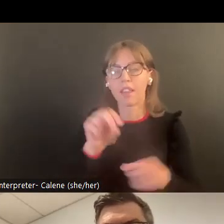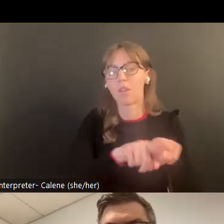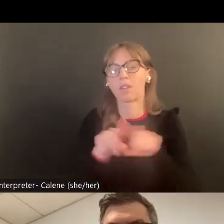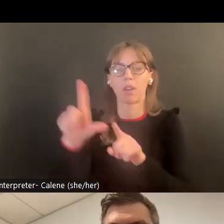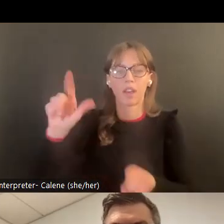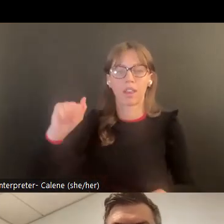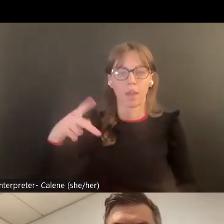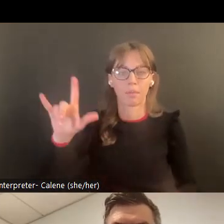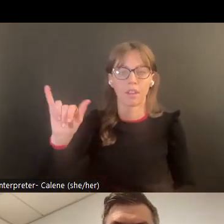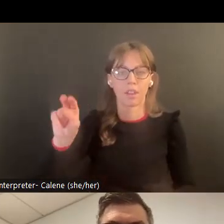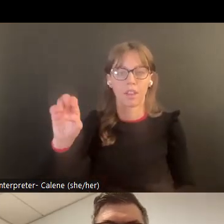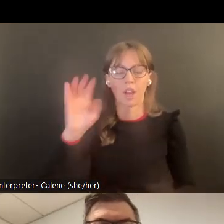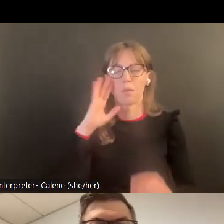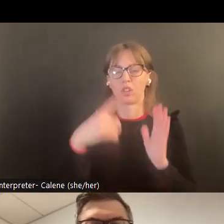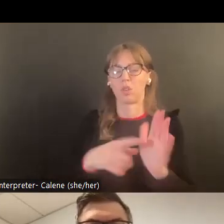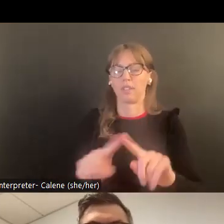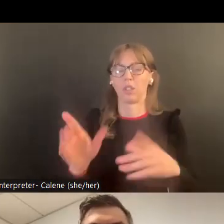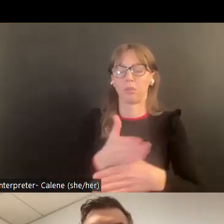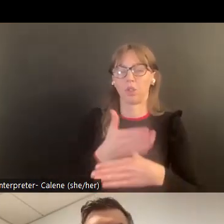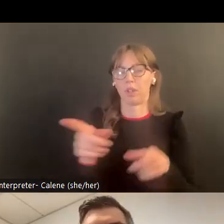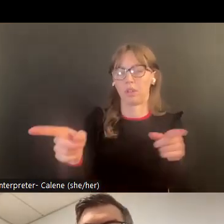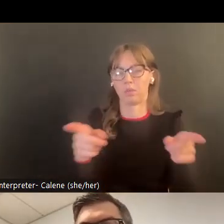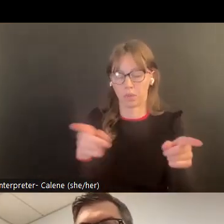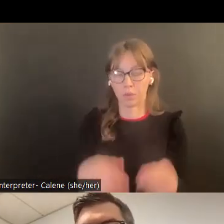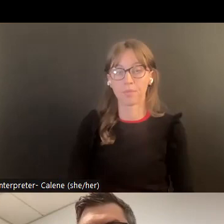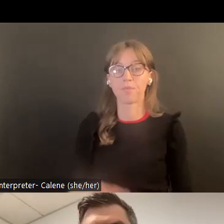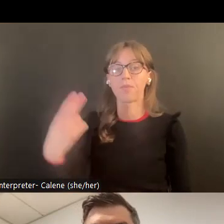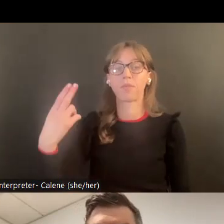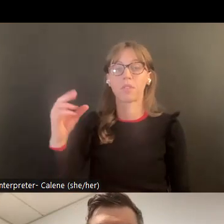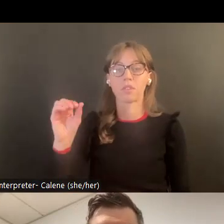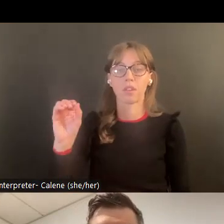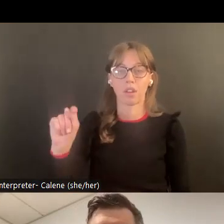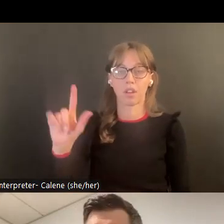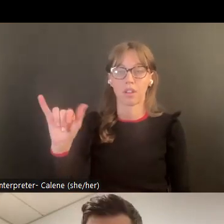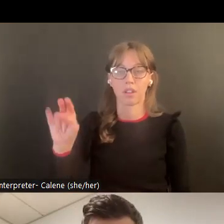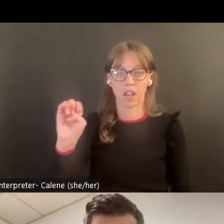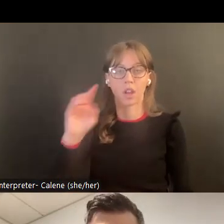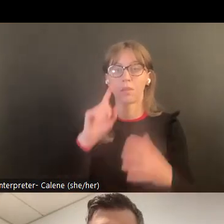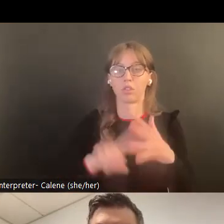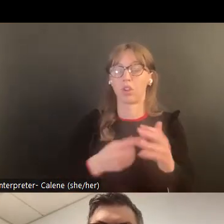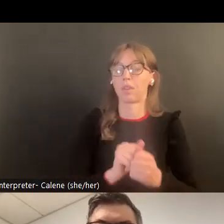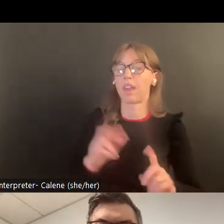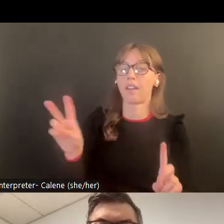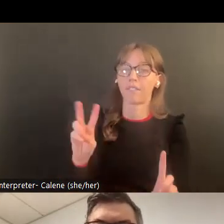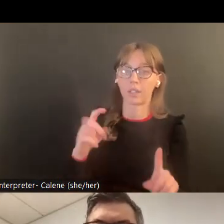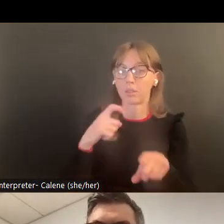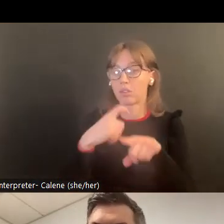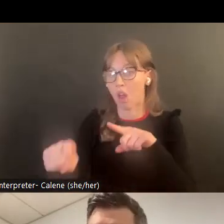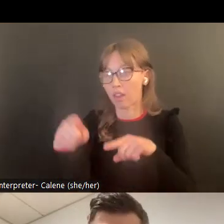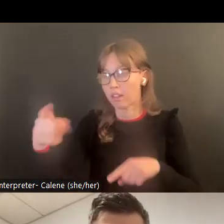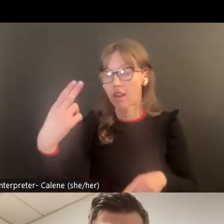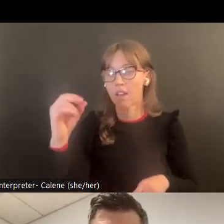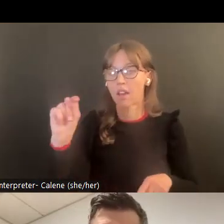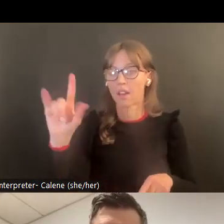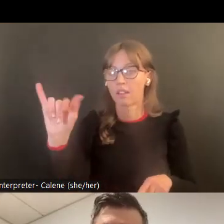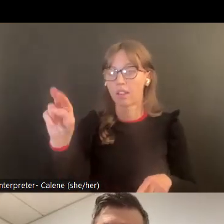lo que sería en sí una línea directa de ayuda en comparación con una línea de Lab, de una línea